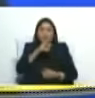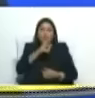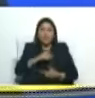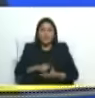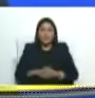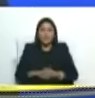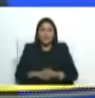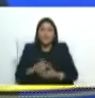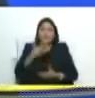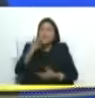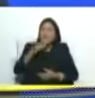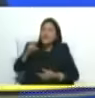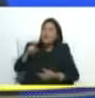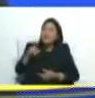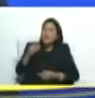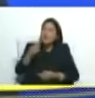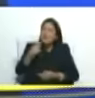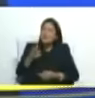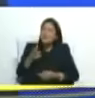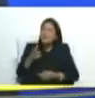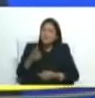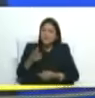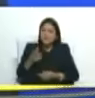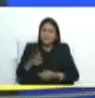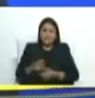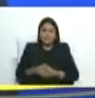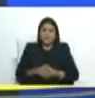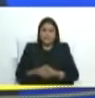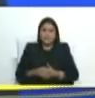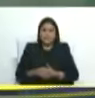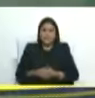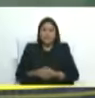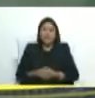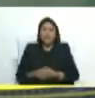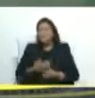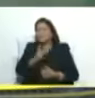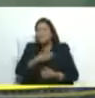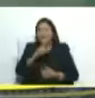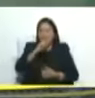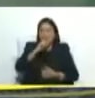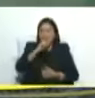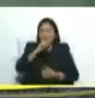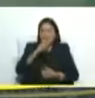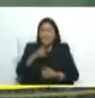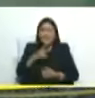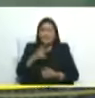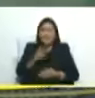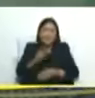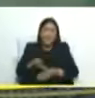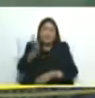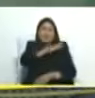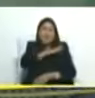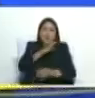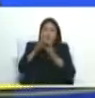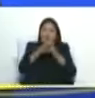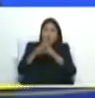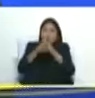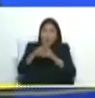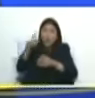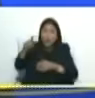López? ¿cómo es que dice el dicho? a cochina envidia la envidia más grande que tiene el imperialismo